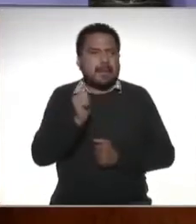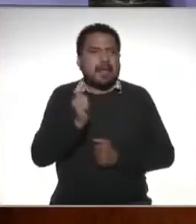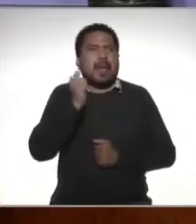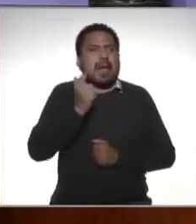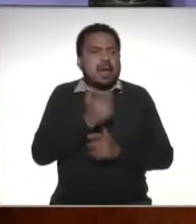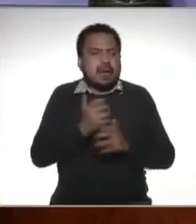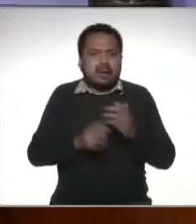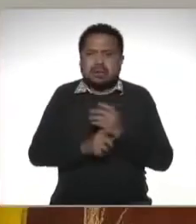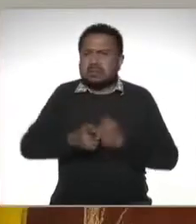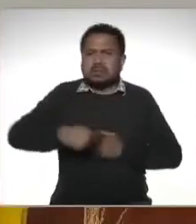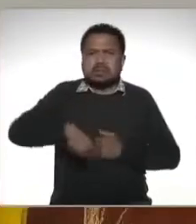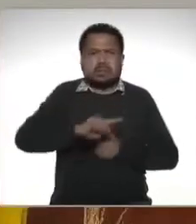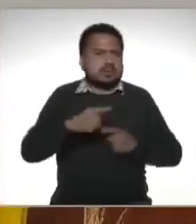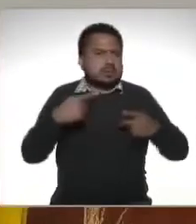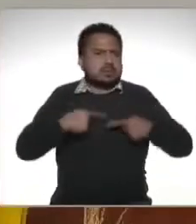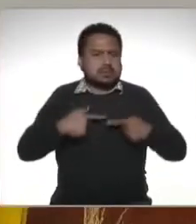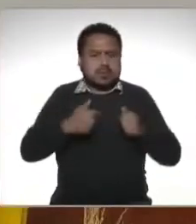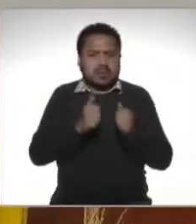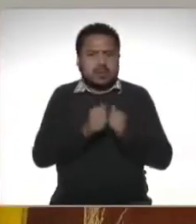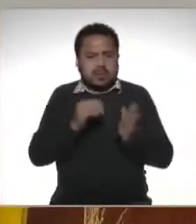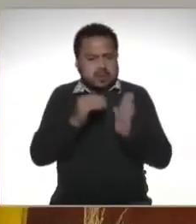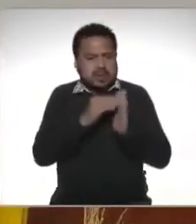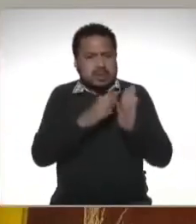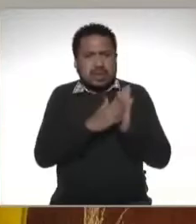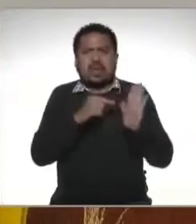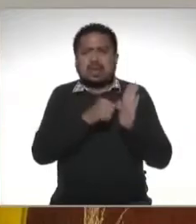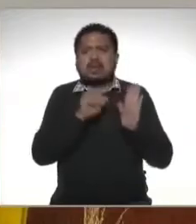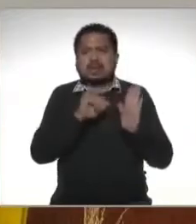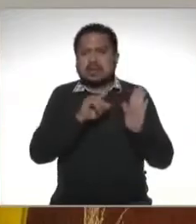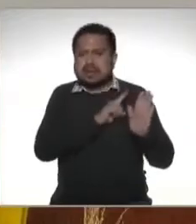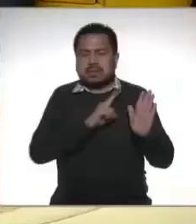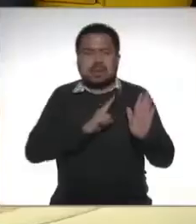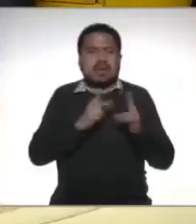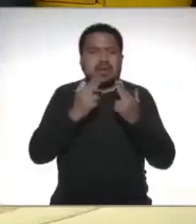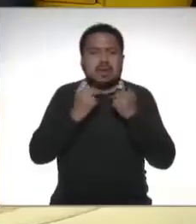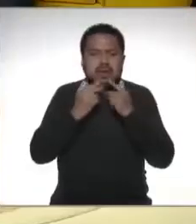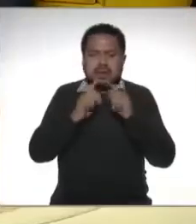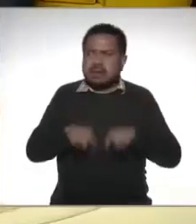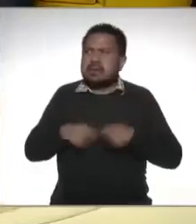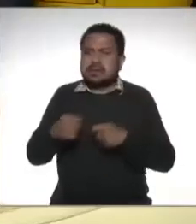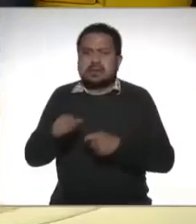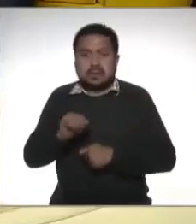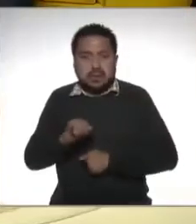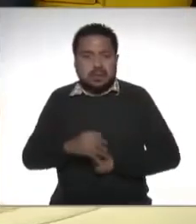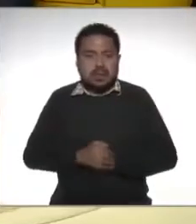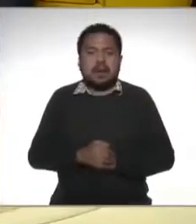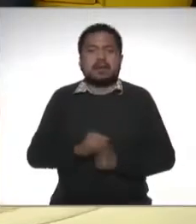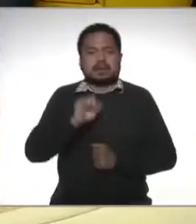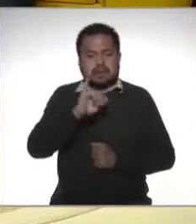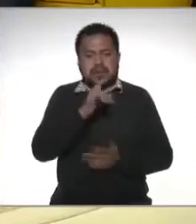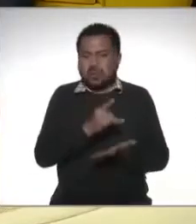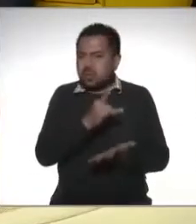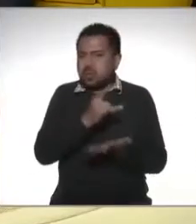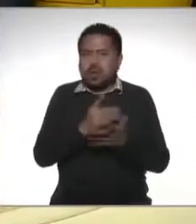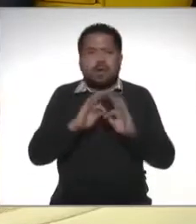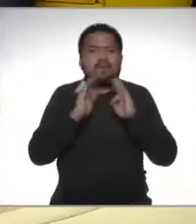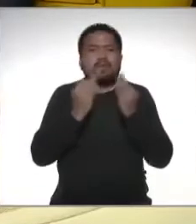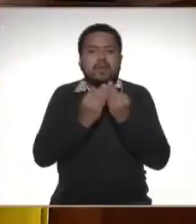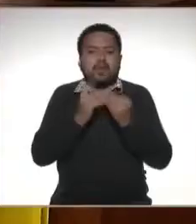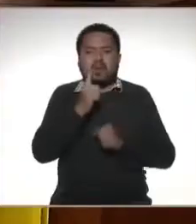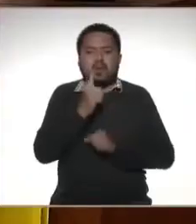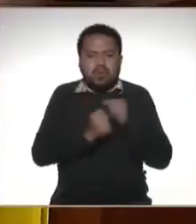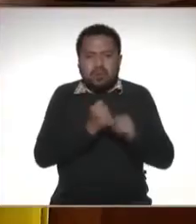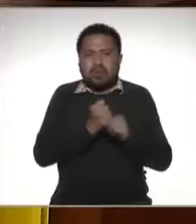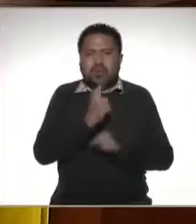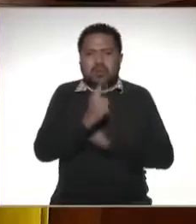caso en el que las personas que estén bajo este régimen si tengan que hacer declaraciones de impuestos si únicamente en el formato de declaración